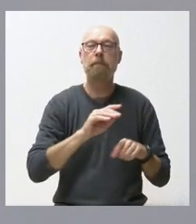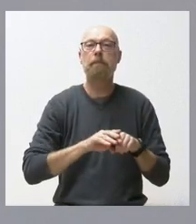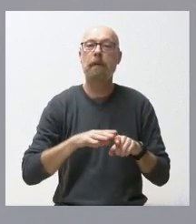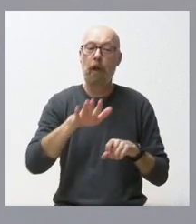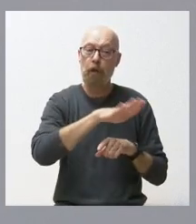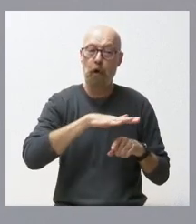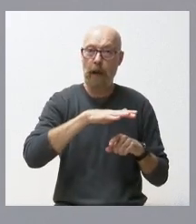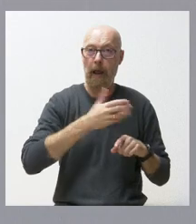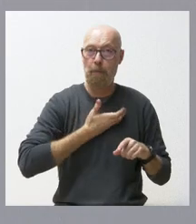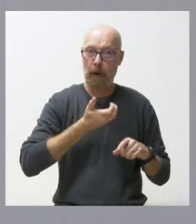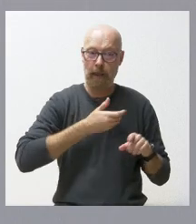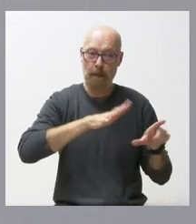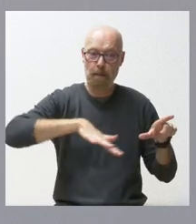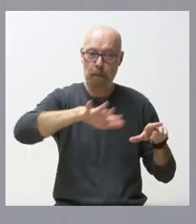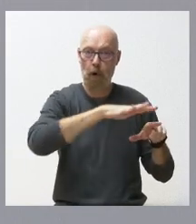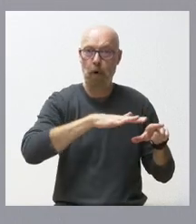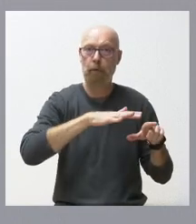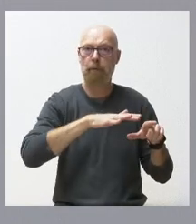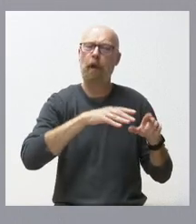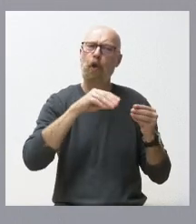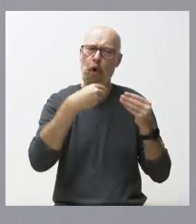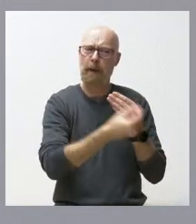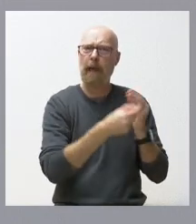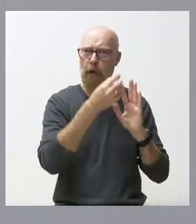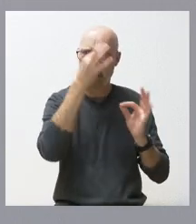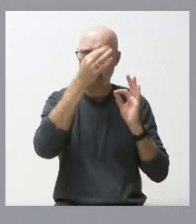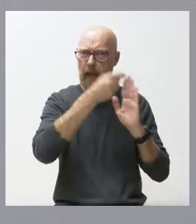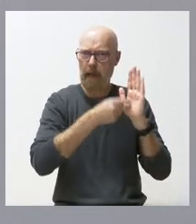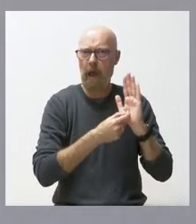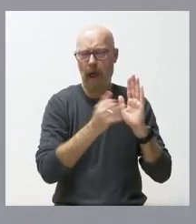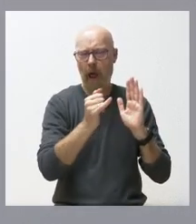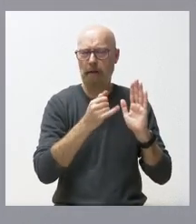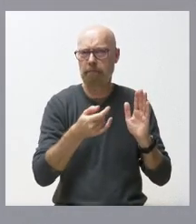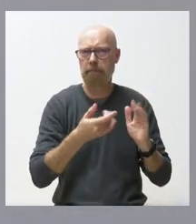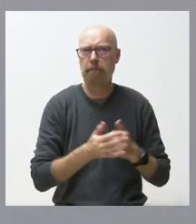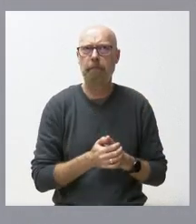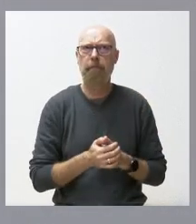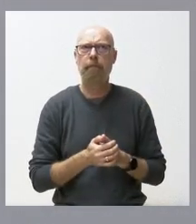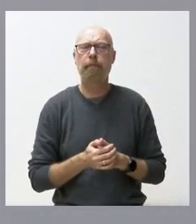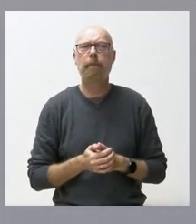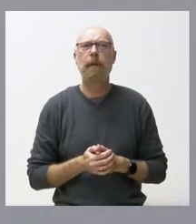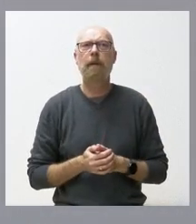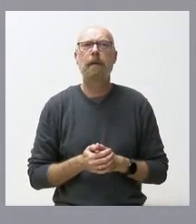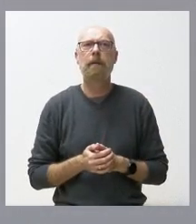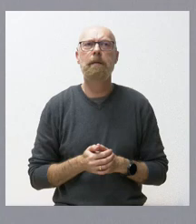municipio que están referidas en la documentación que les entregamos. No paso a detallar todas ellas, pero lo tienen ustedes a su disposición. Bueno,